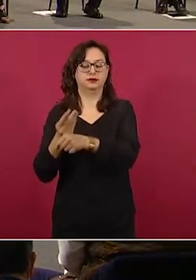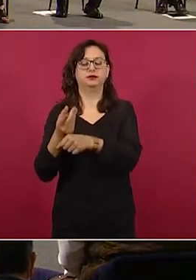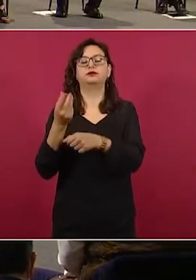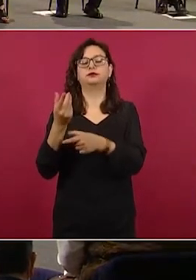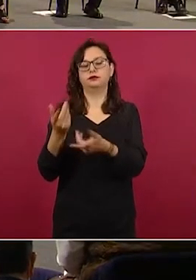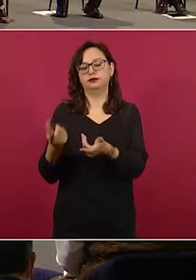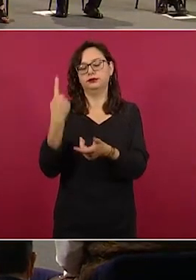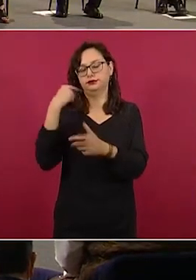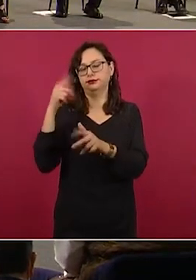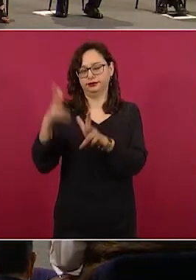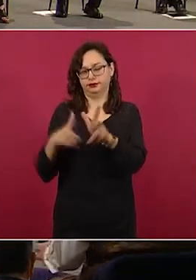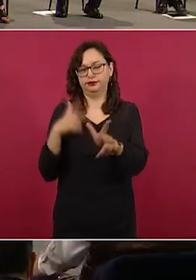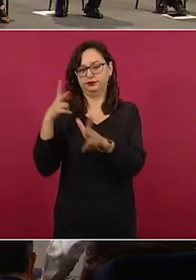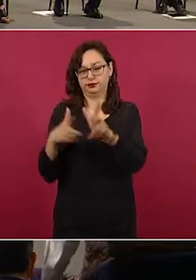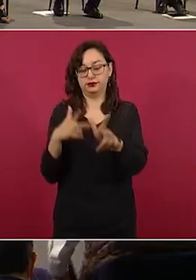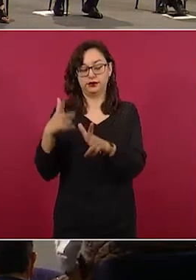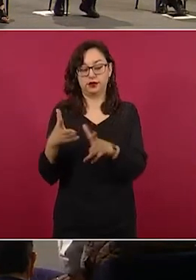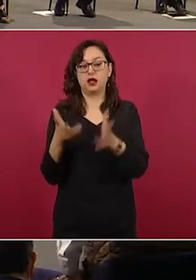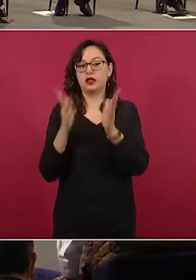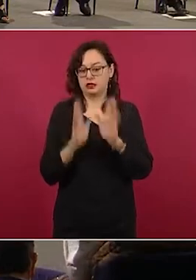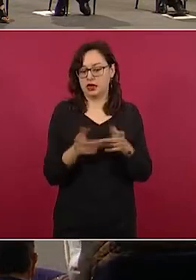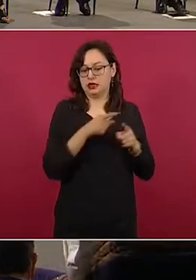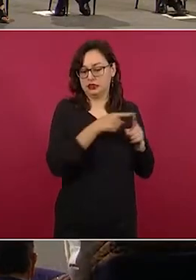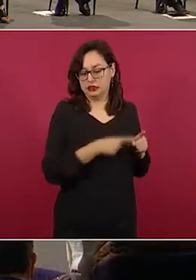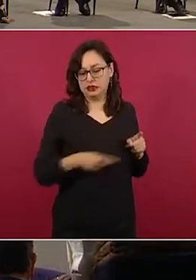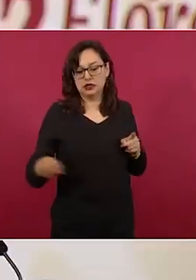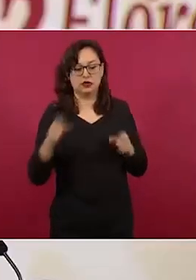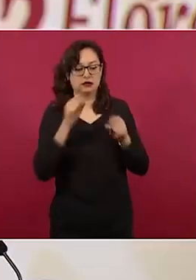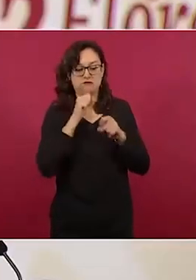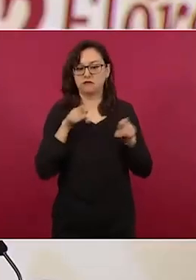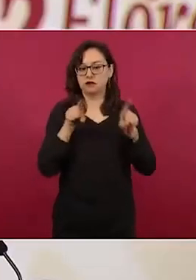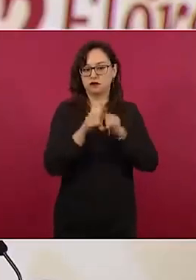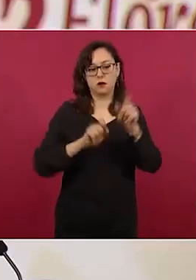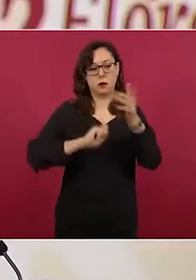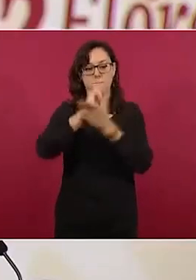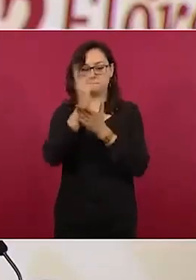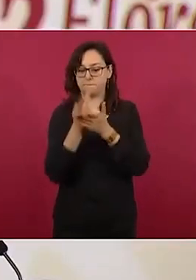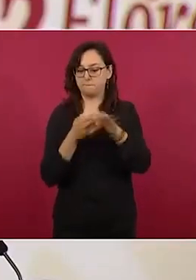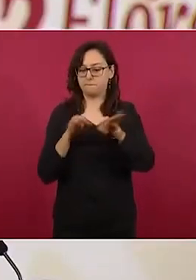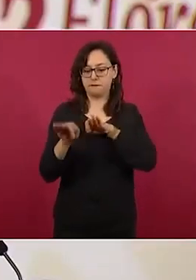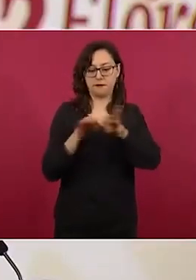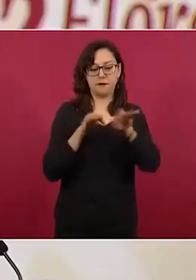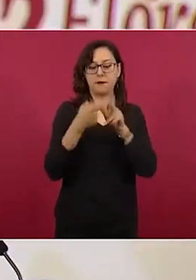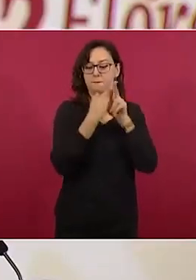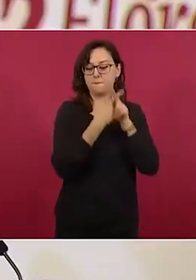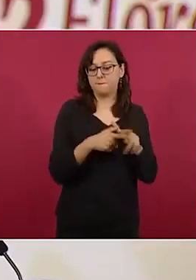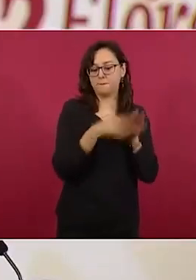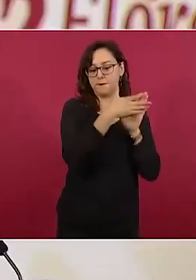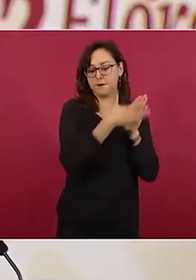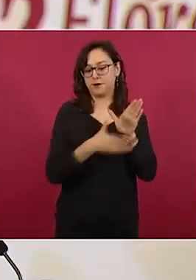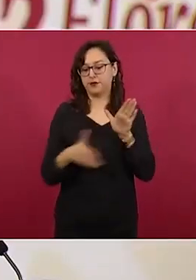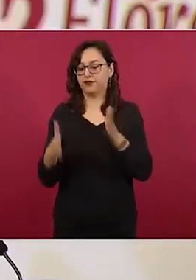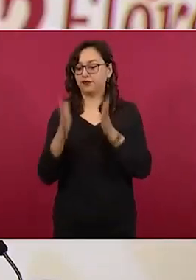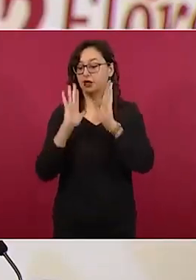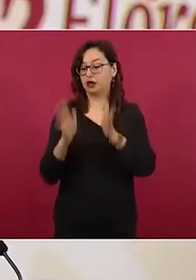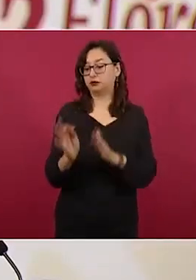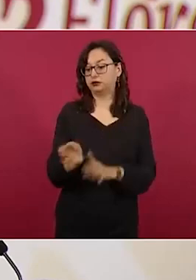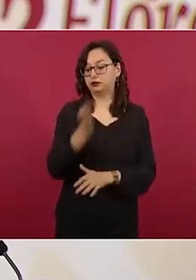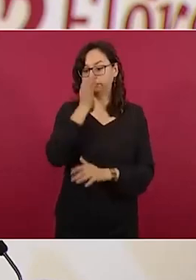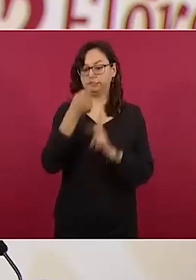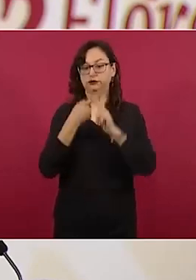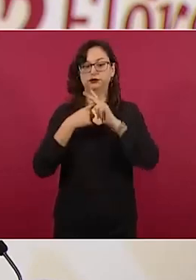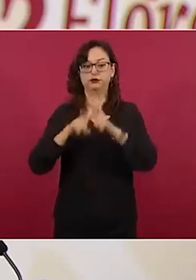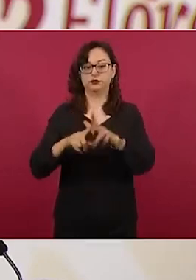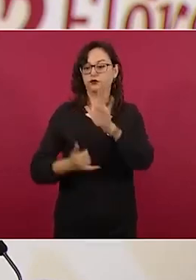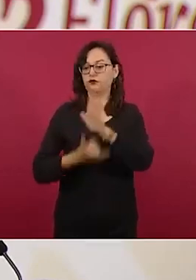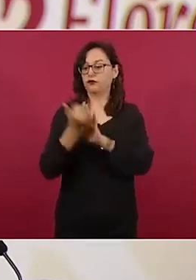Igual, el programa de trabajo ya iniciamos con los estudios de ingeniería y el proyecto ejecutivo próximos a iniciar los trabajos de construcción que también